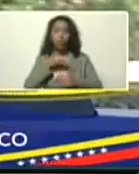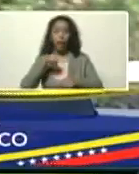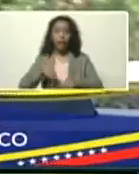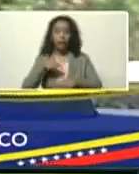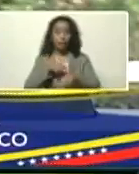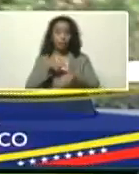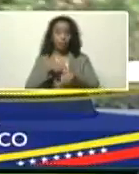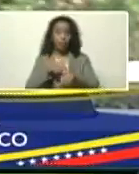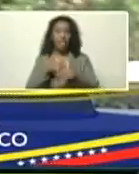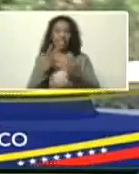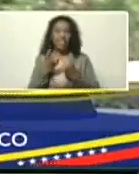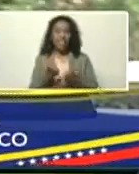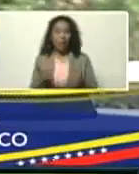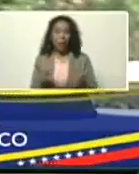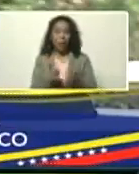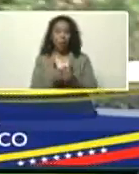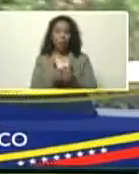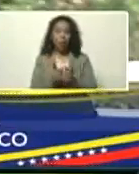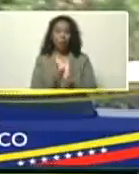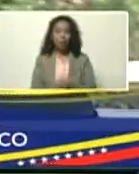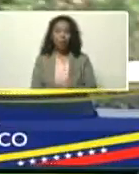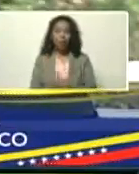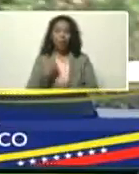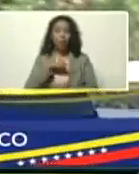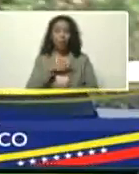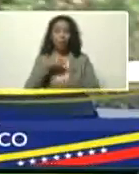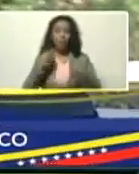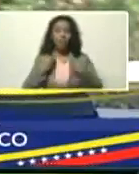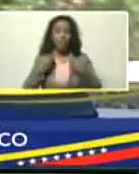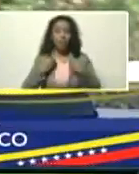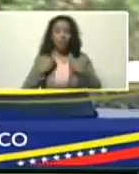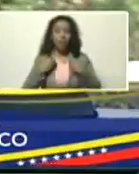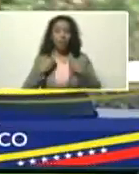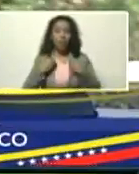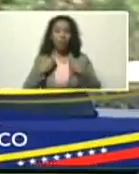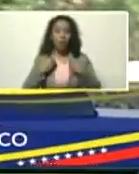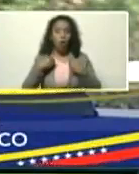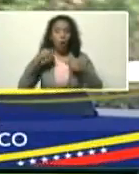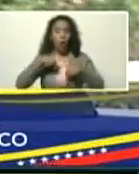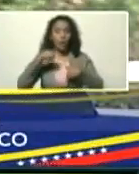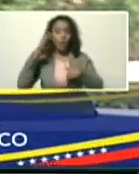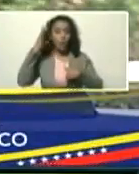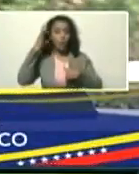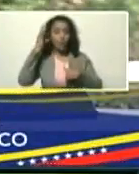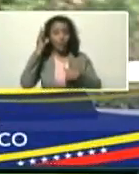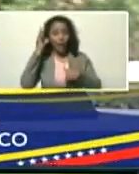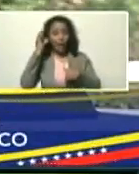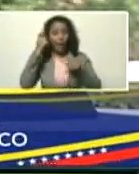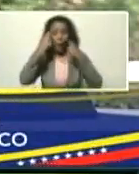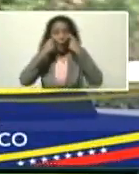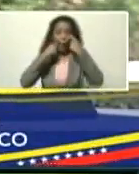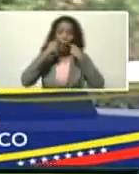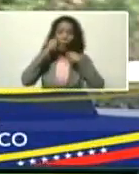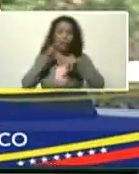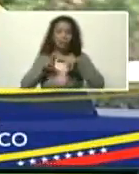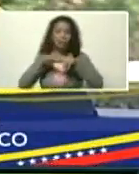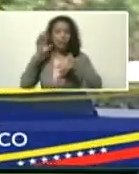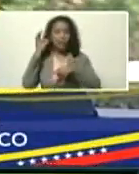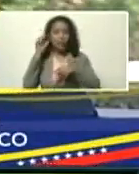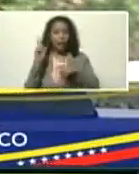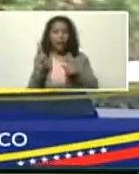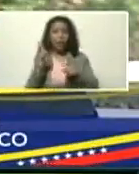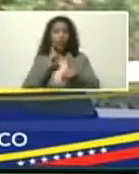sequía corto, estamos, ahorita, viviendo, el fenómeno, de la niña, y tuvimos, un periodo, de sequía